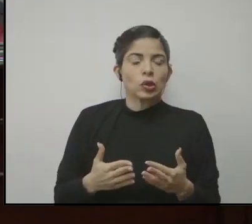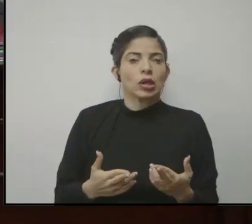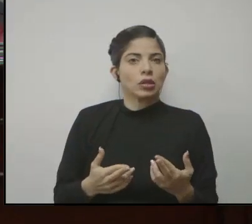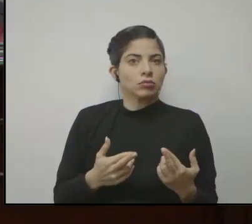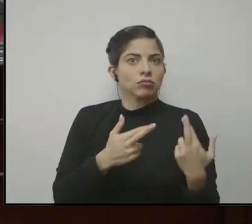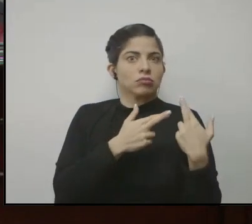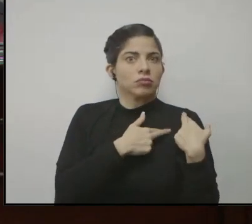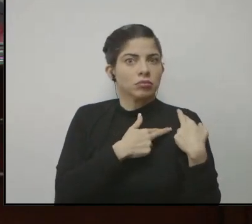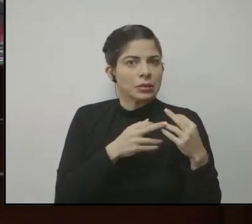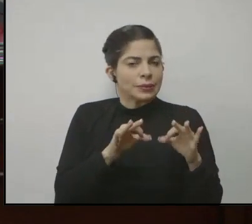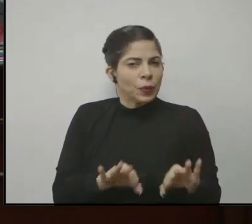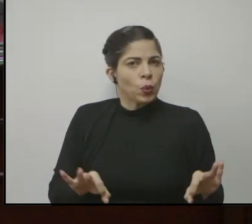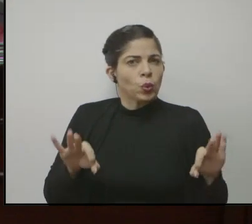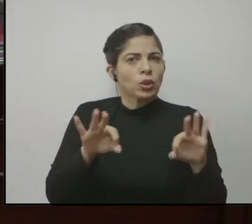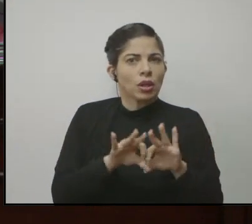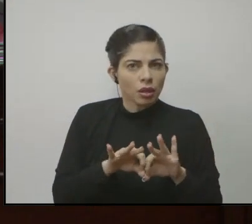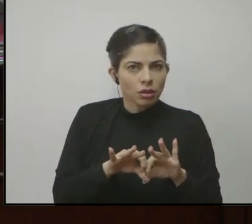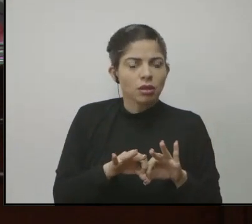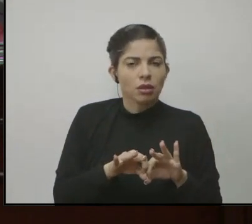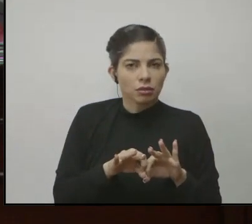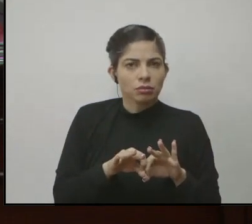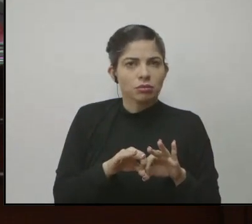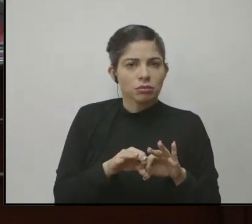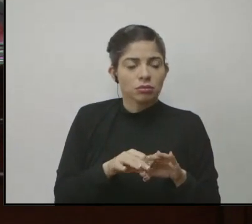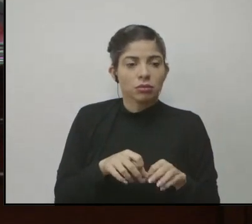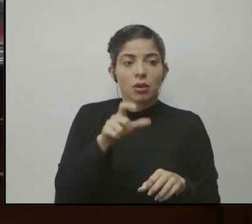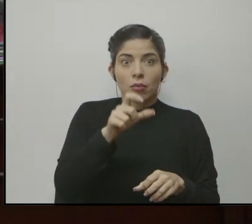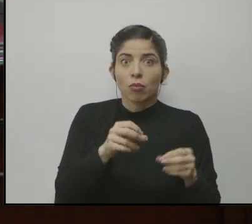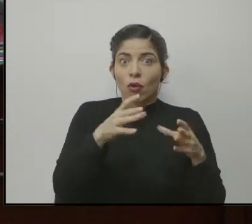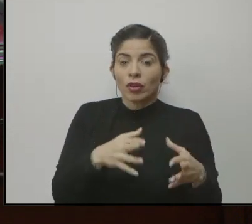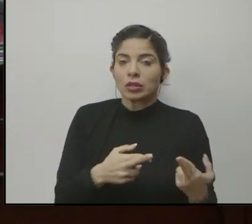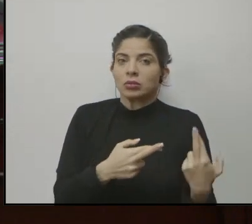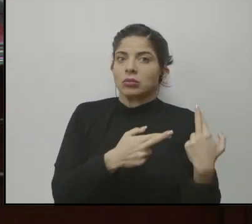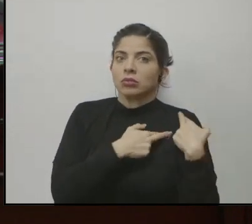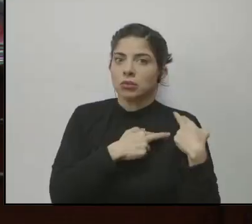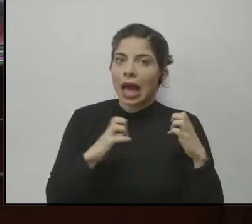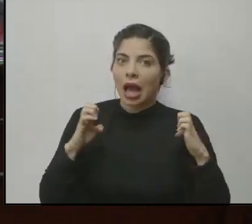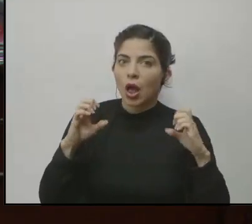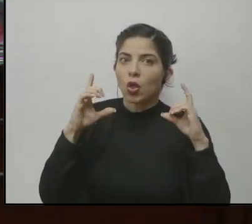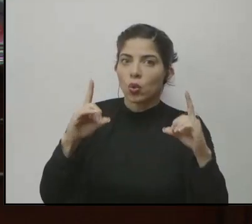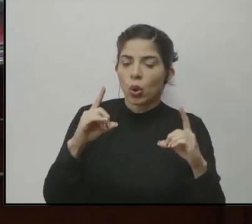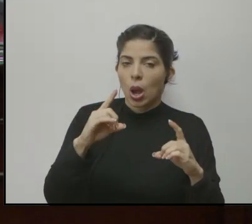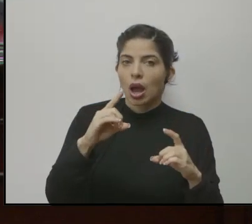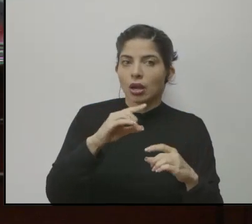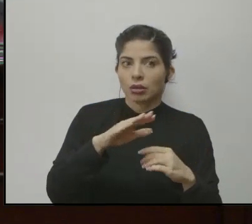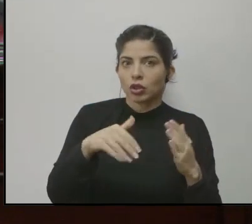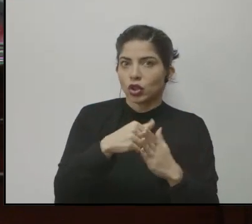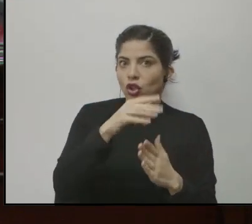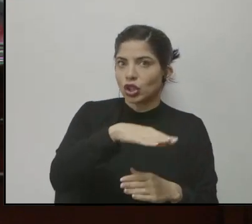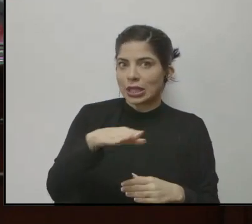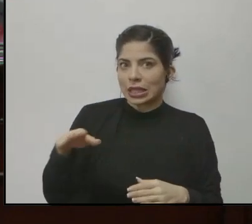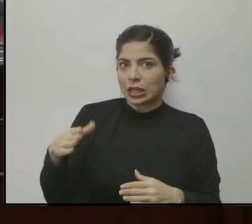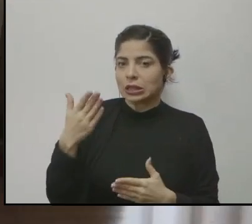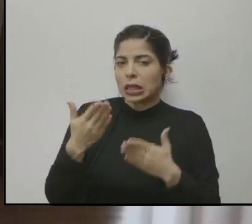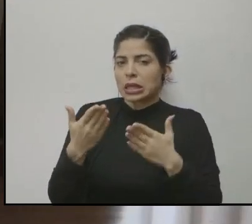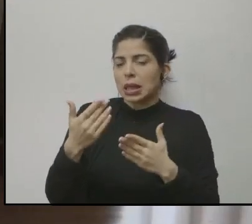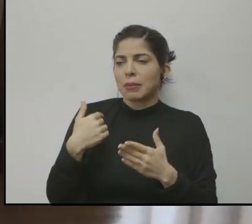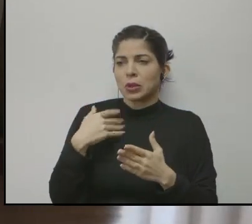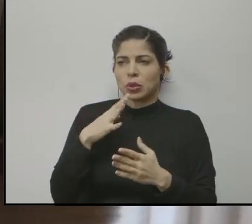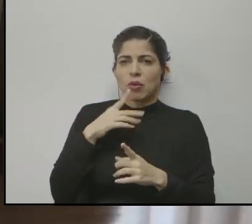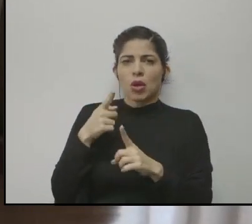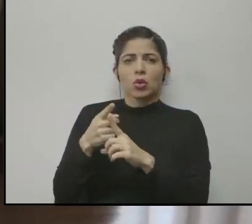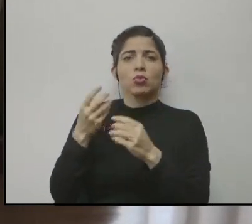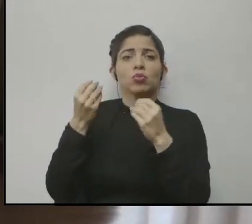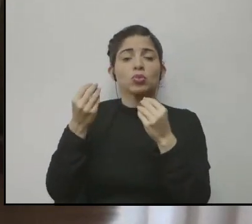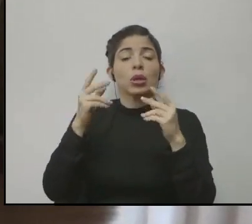y la responsabilidad con la educación de las niñas y los niños. Y yo quiero, tal vez, hacer un paréntesis. Muchas